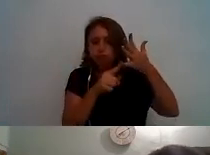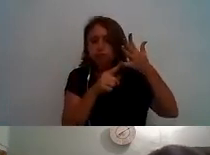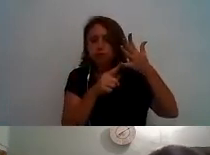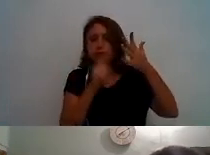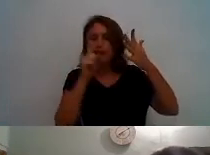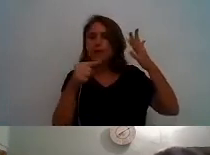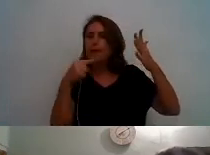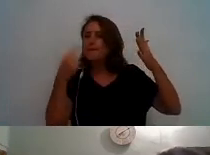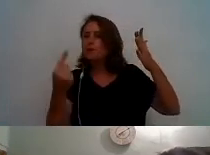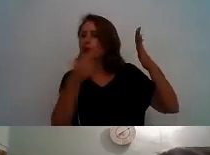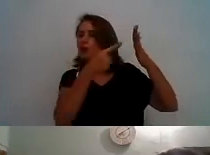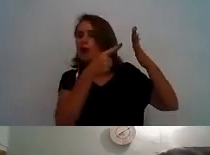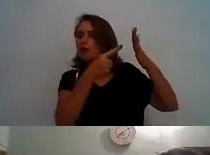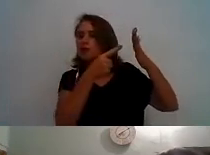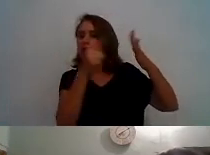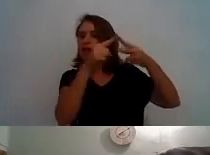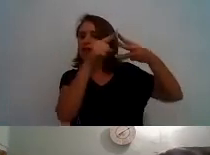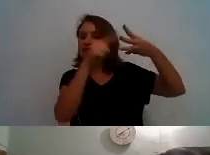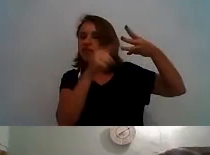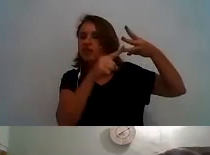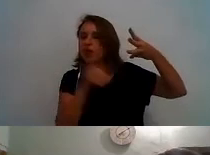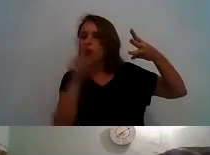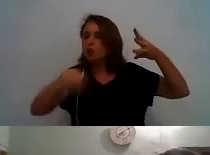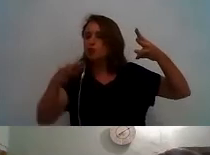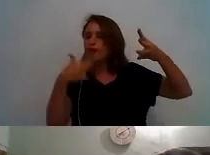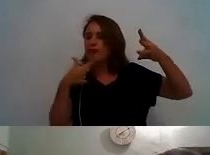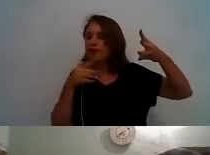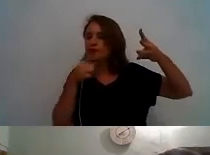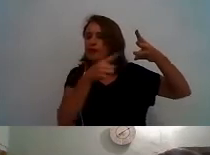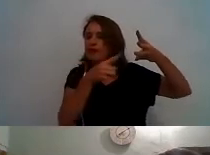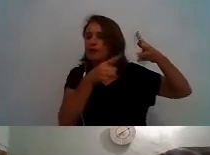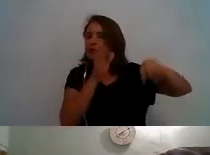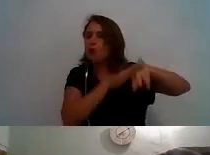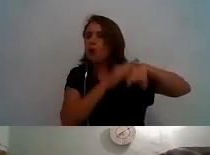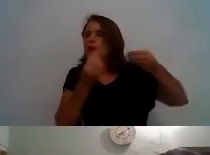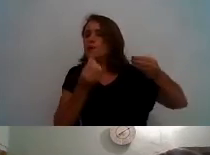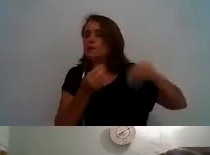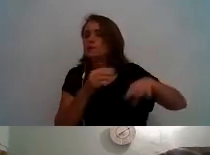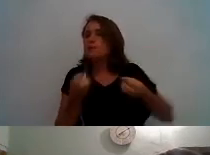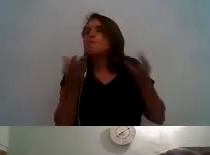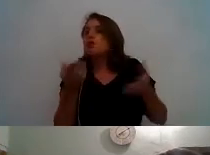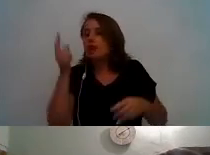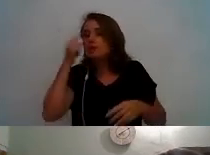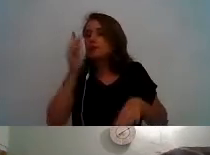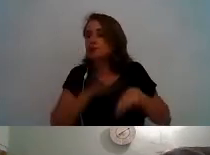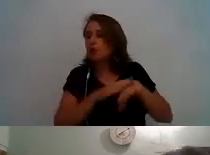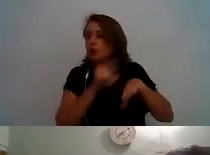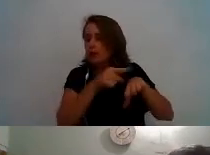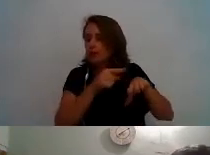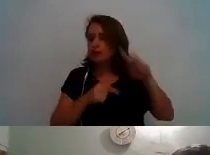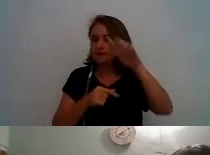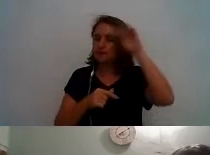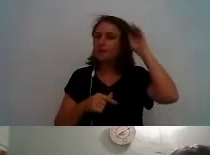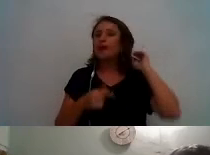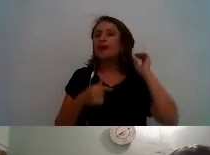le preguntamos bueno y estos tres puntos que ustedes entienden que son las causas por qué piensan que es la causa entonces bueno es como ir